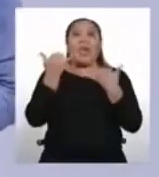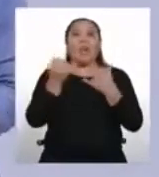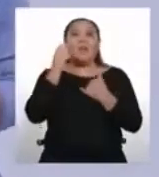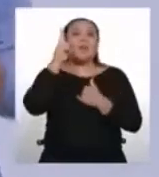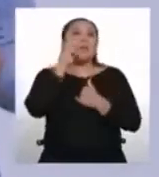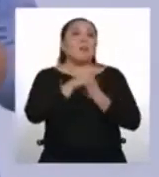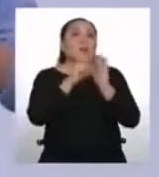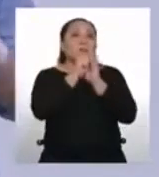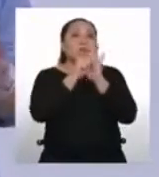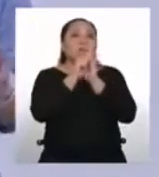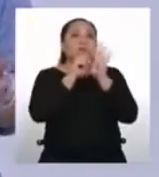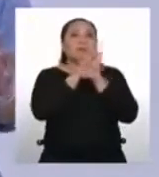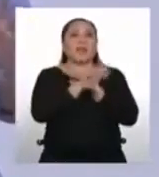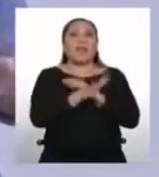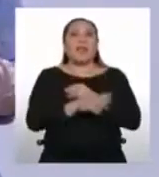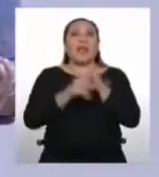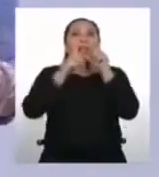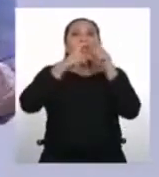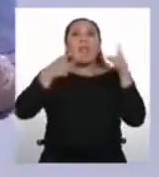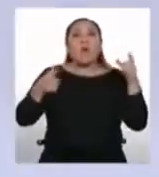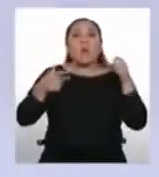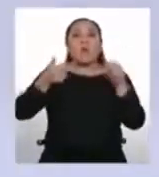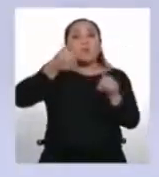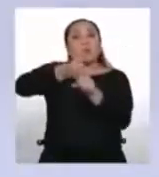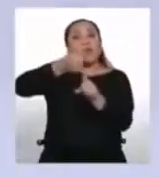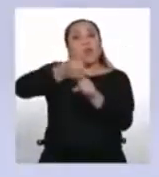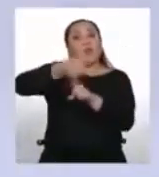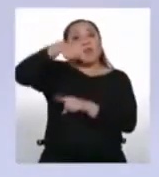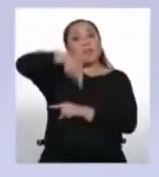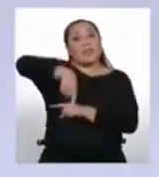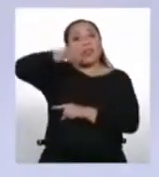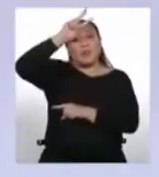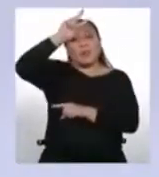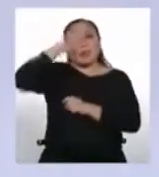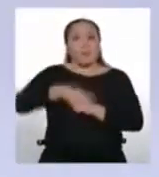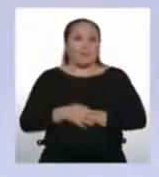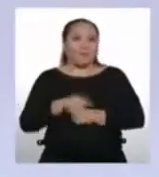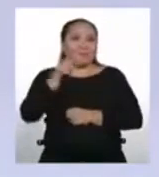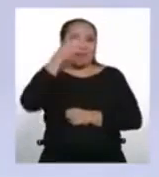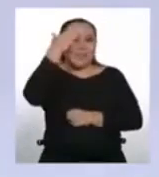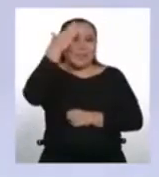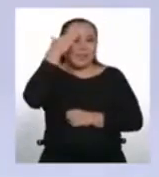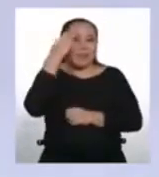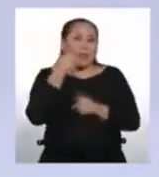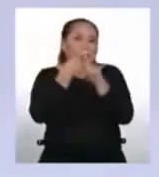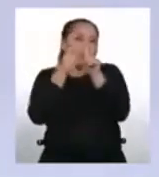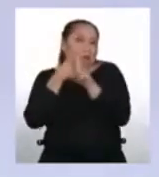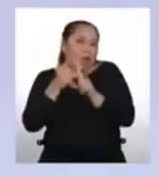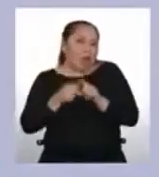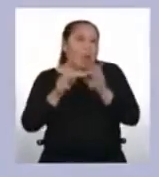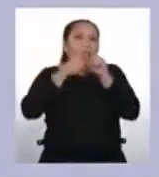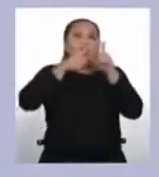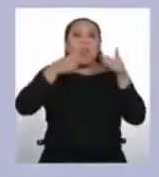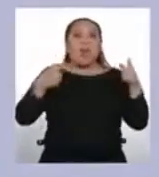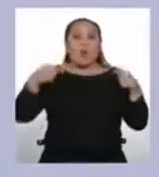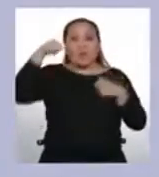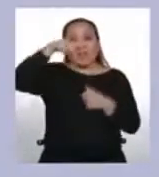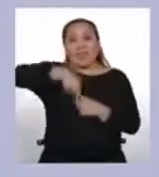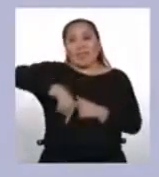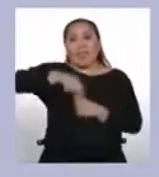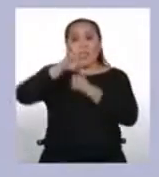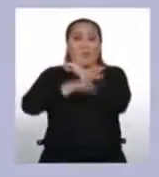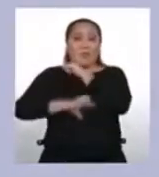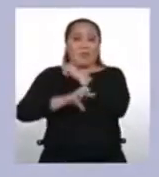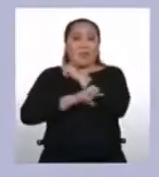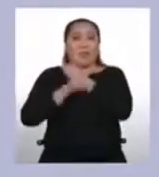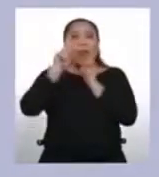documental titulado Lenguas originarias del Perú. Como podrás imaginar, trata sobre la diversidad de lenguas que existen en nuestro país. Y como las